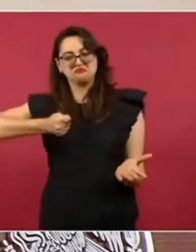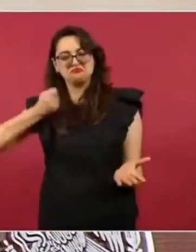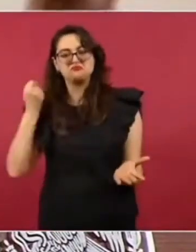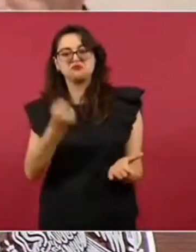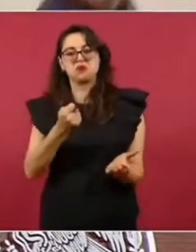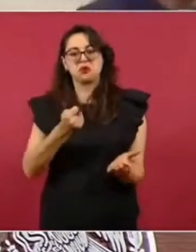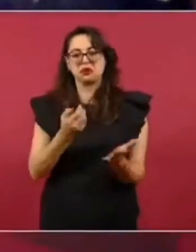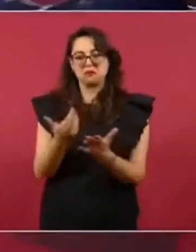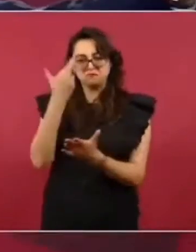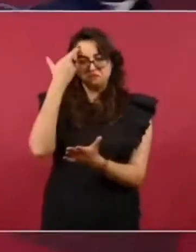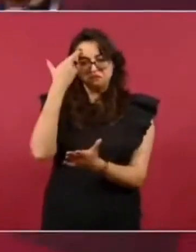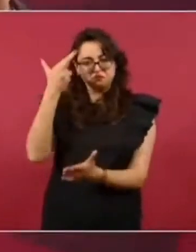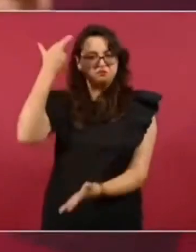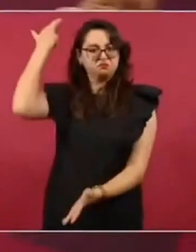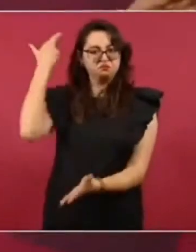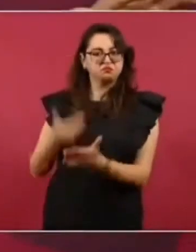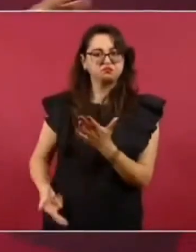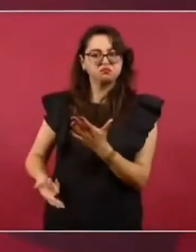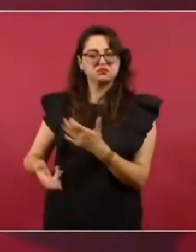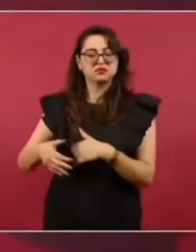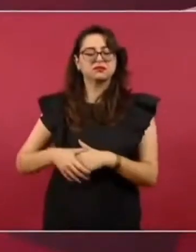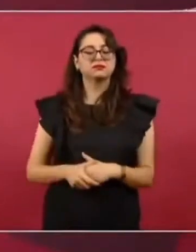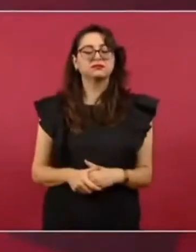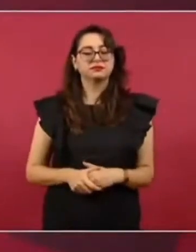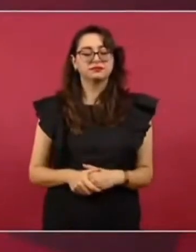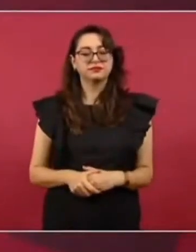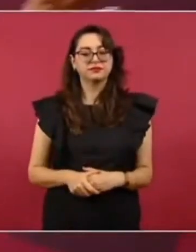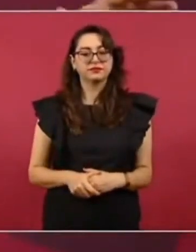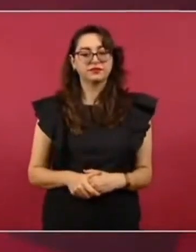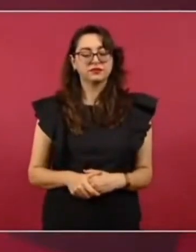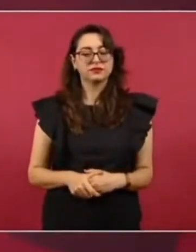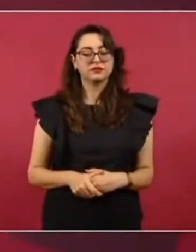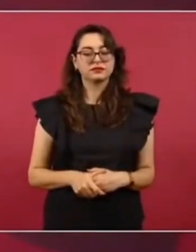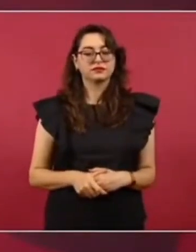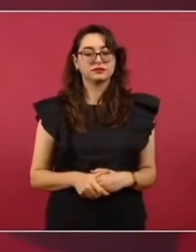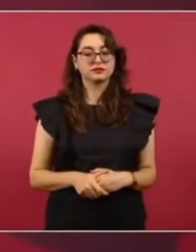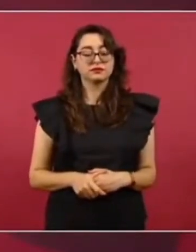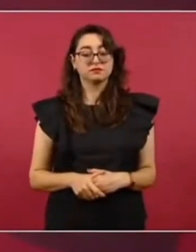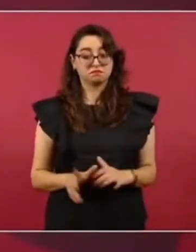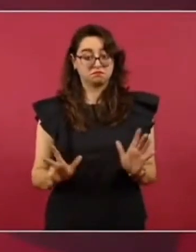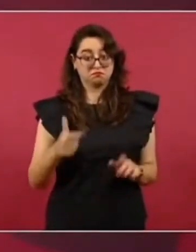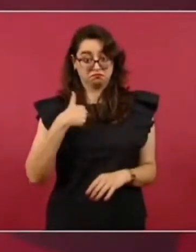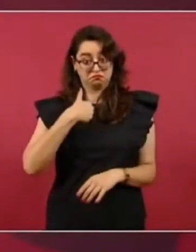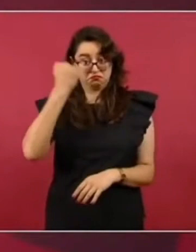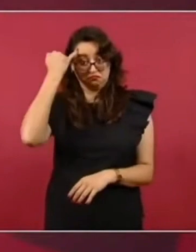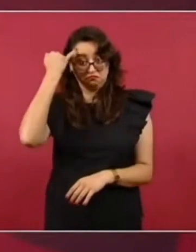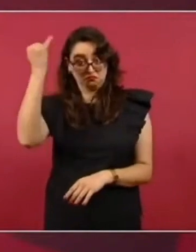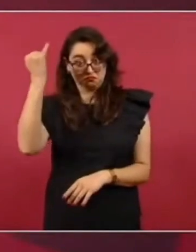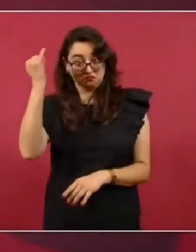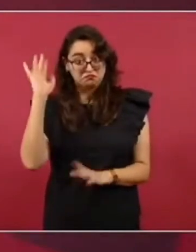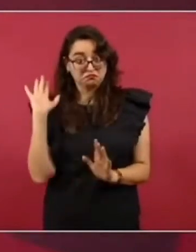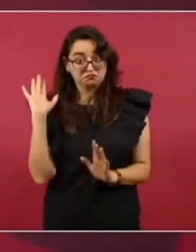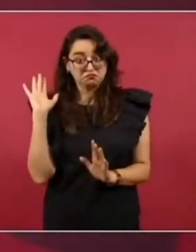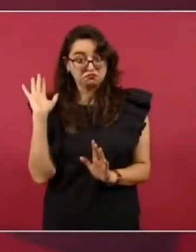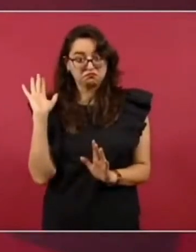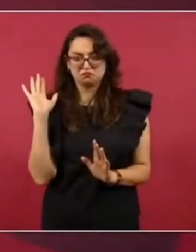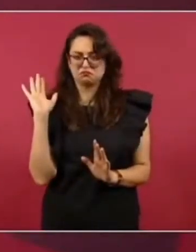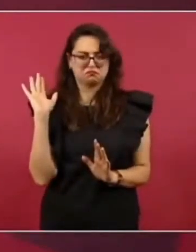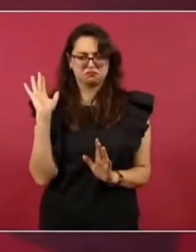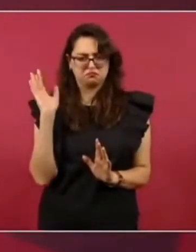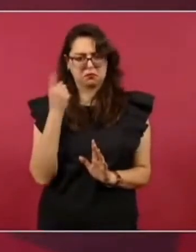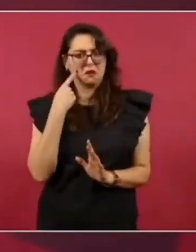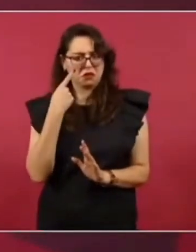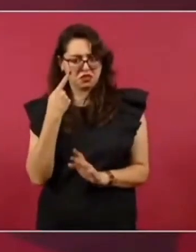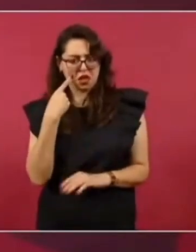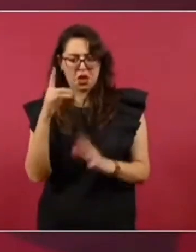Tan claro, porque no estoy inventando nada, de que hay un artículo